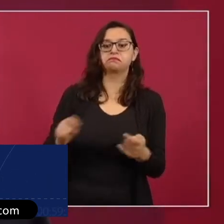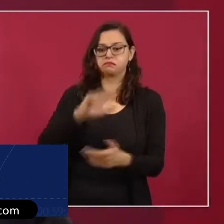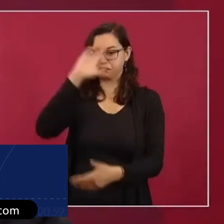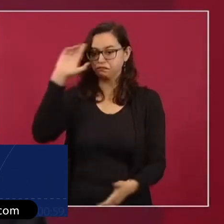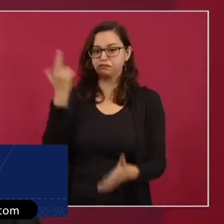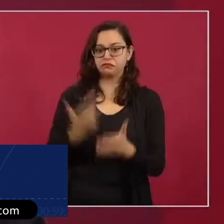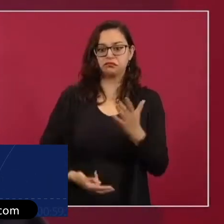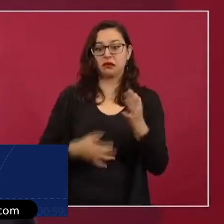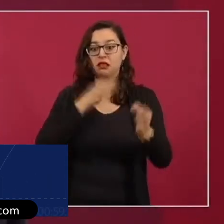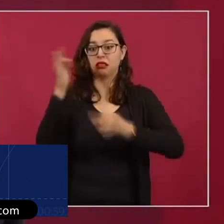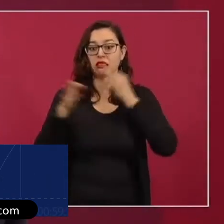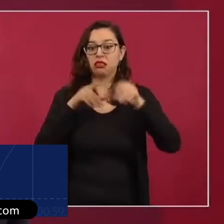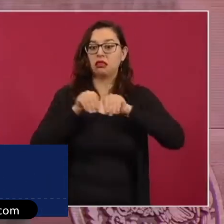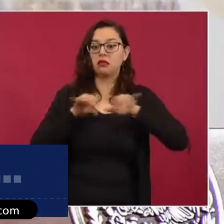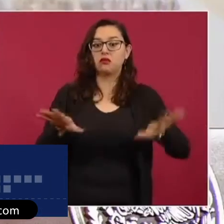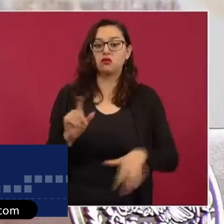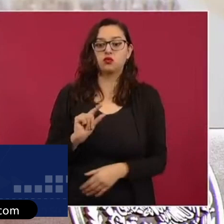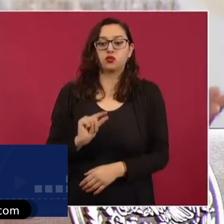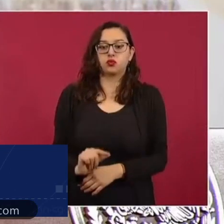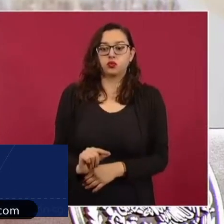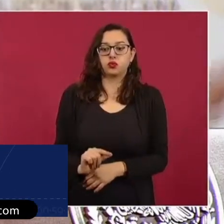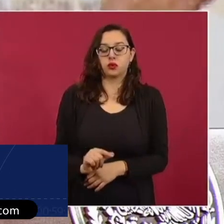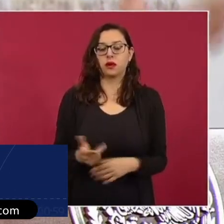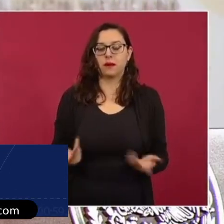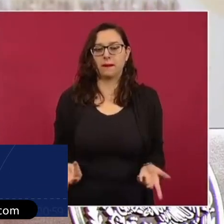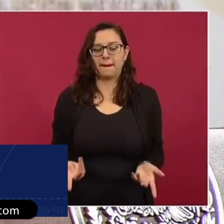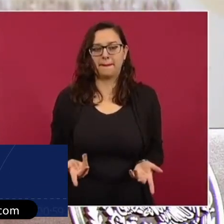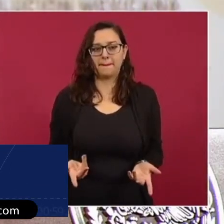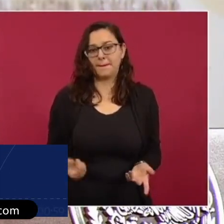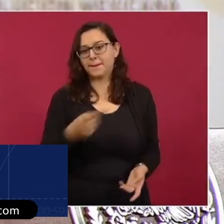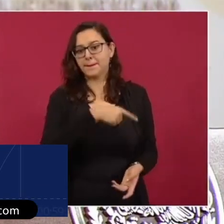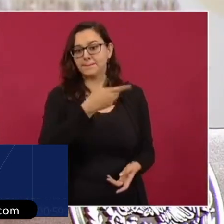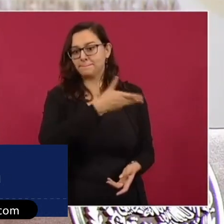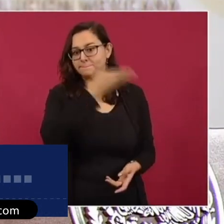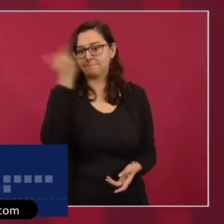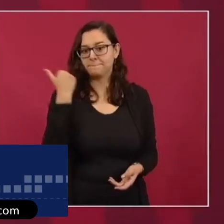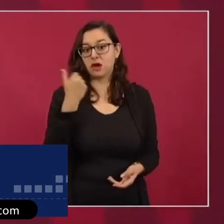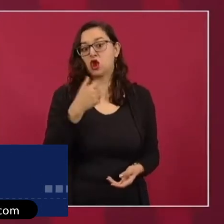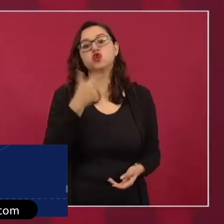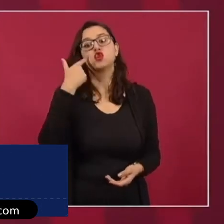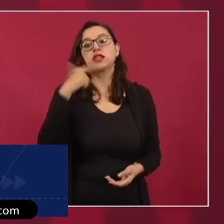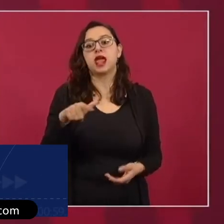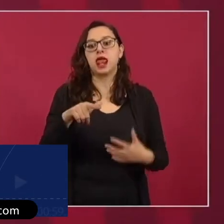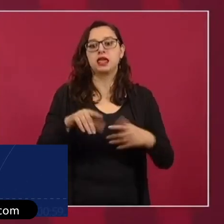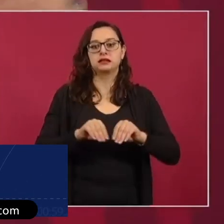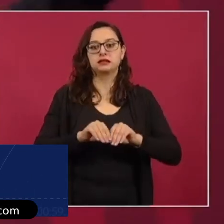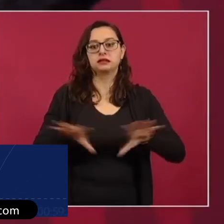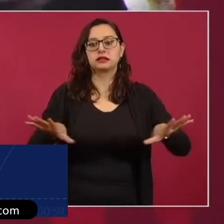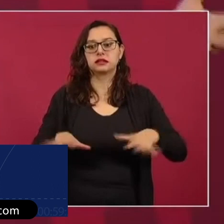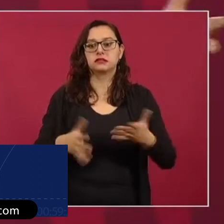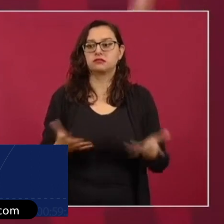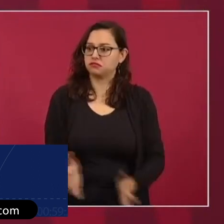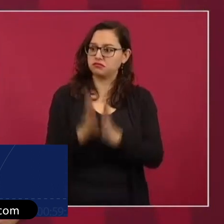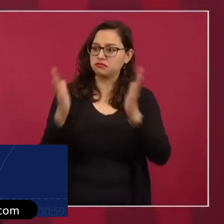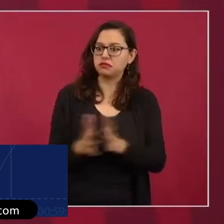que se sepa de que va a haber una consulta, un ejercicio